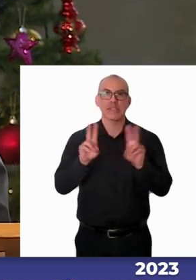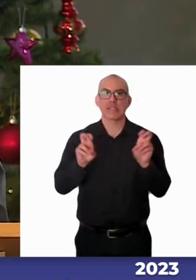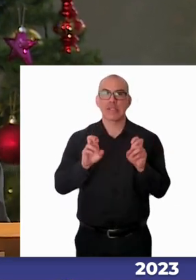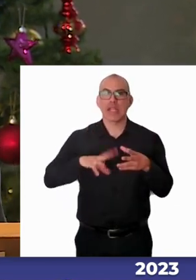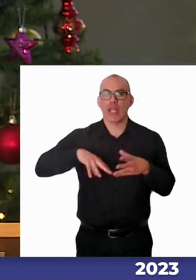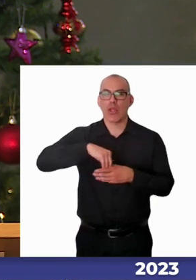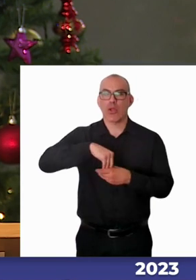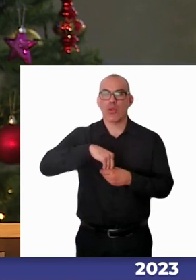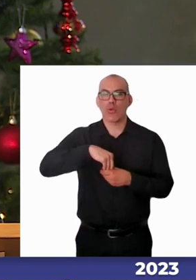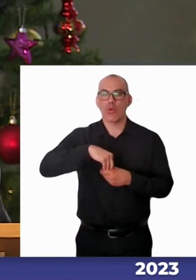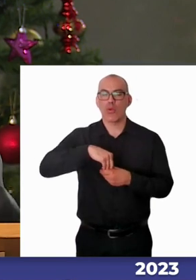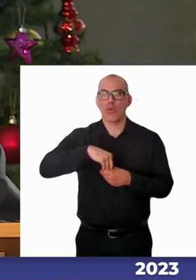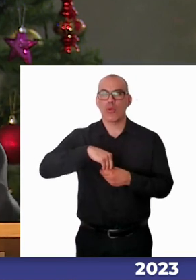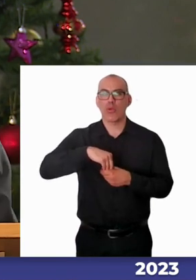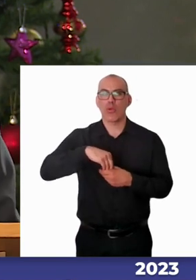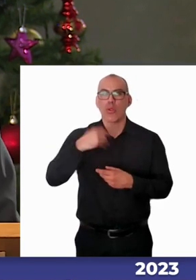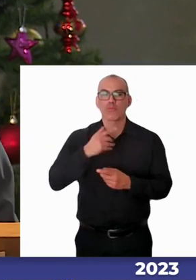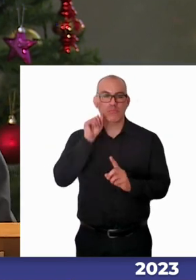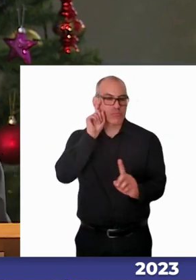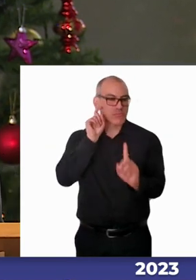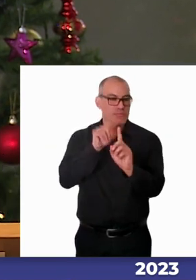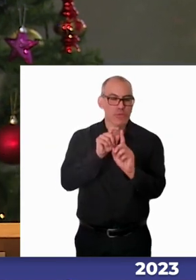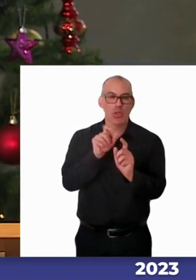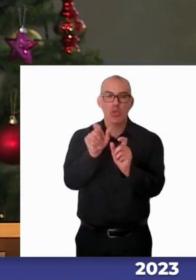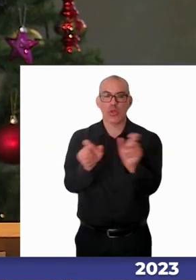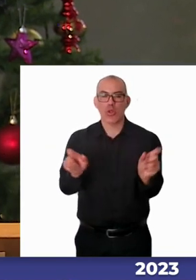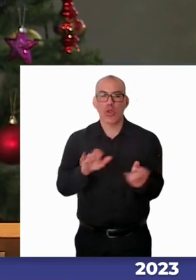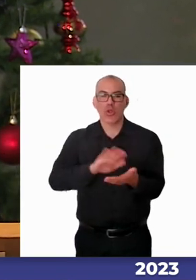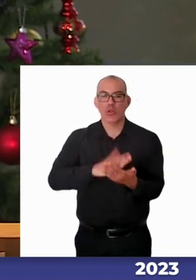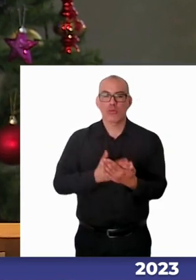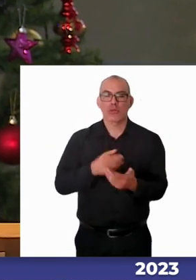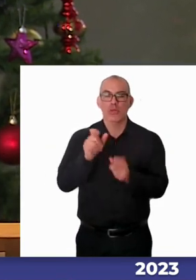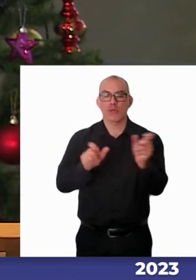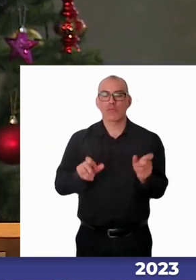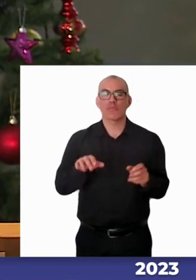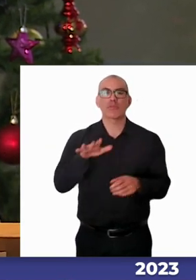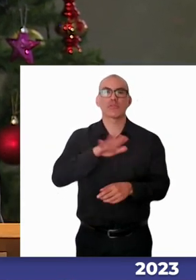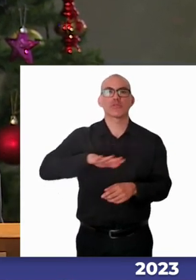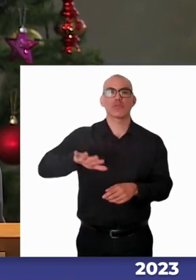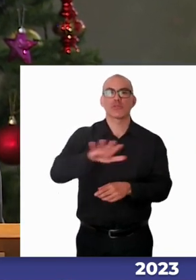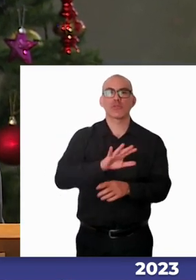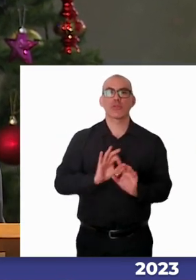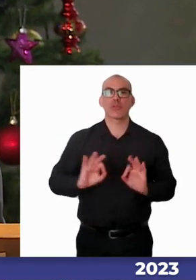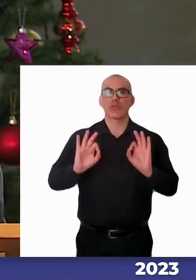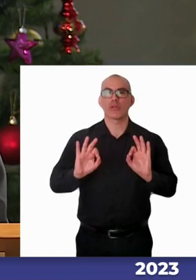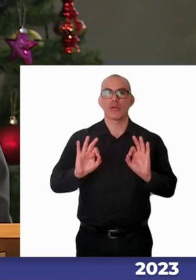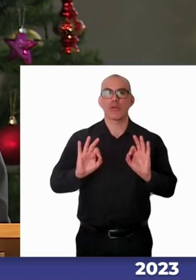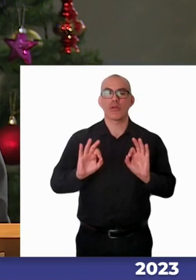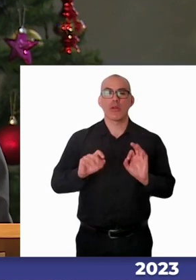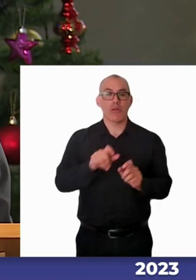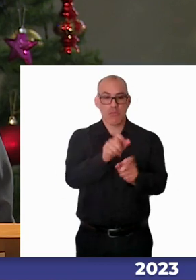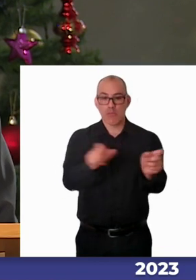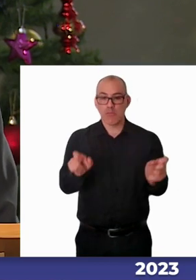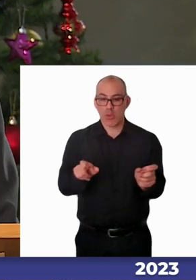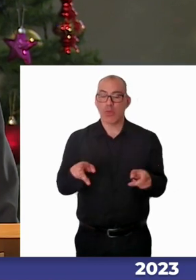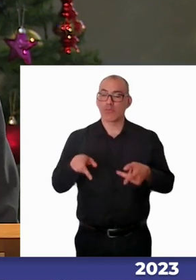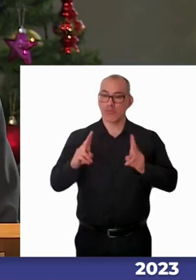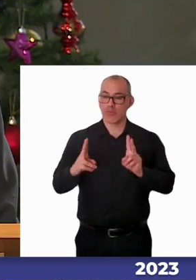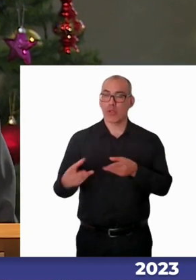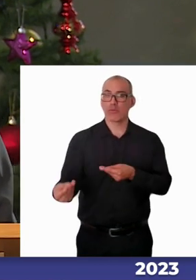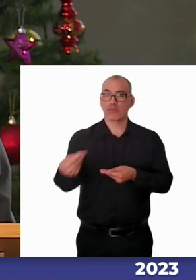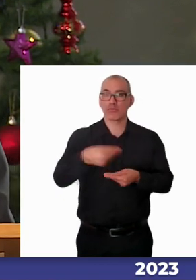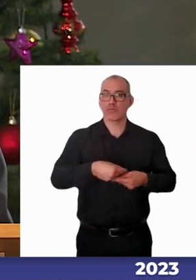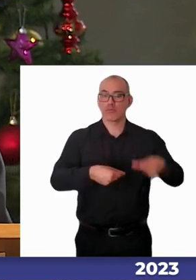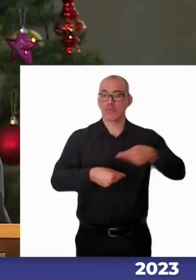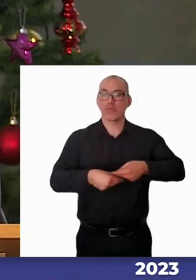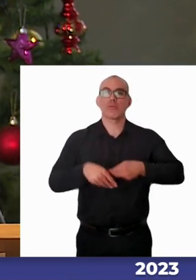poquito más de preocuparnos por las personas que estaban en una situación especial. que eran personas que podían contribuir, no solo al trabajo, sino